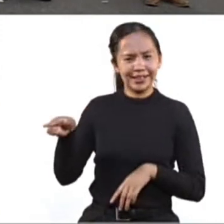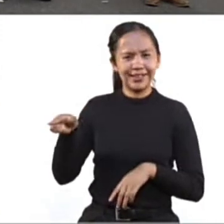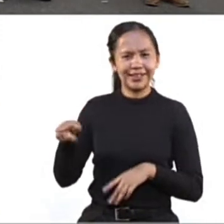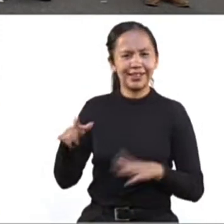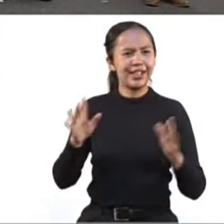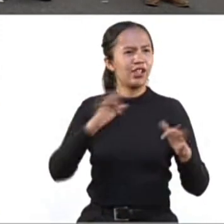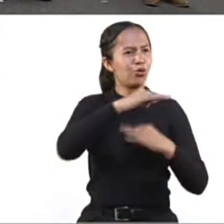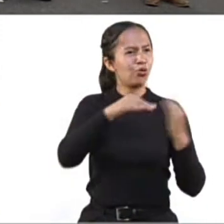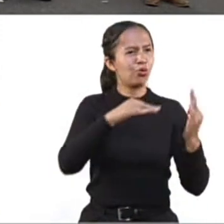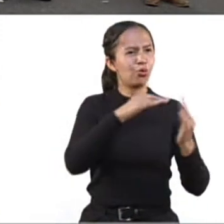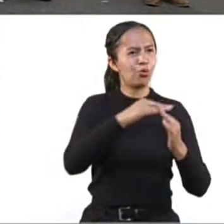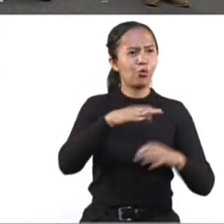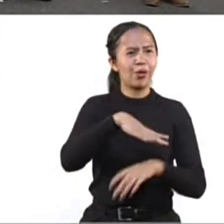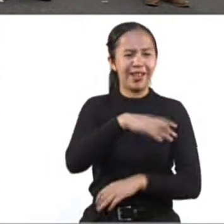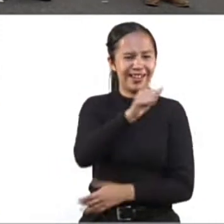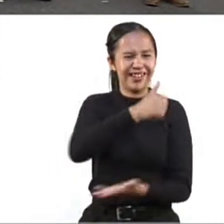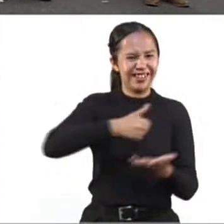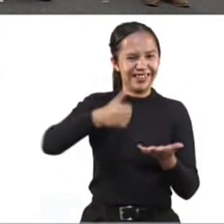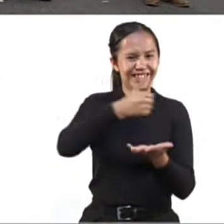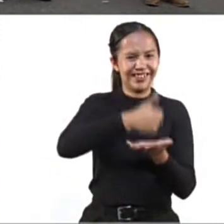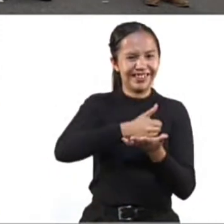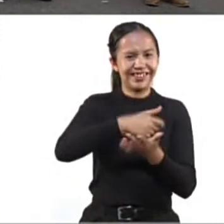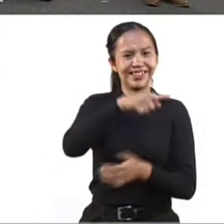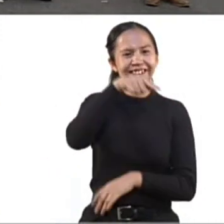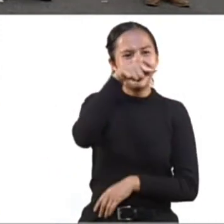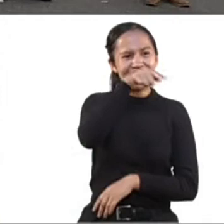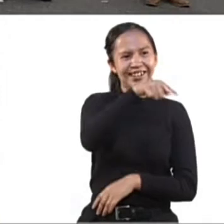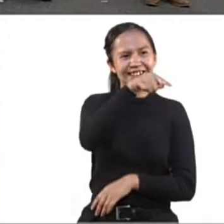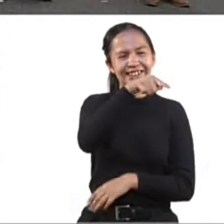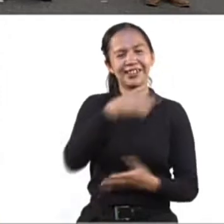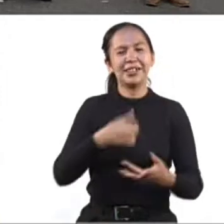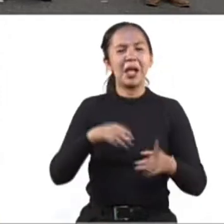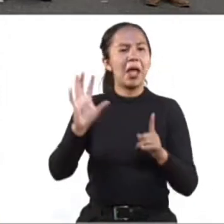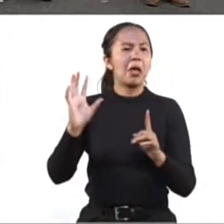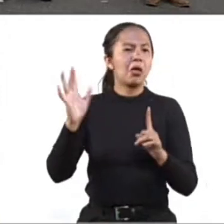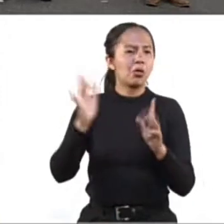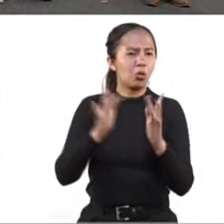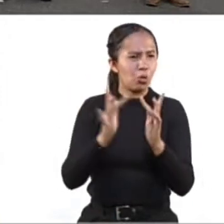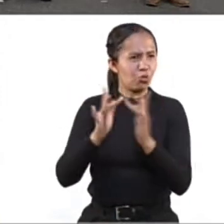por si es la gran ingeniera de la ciudad.